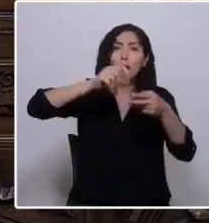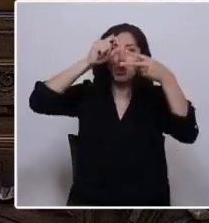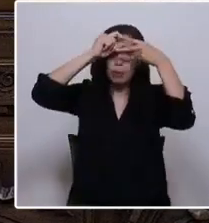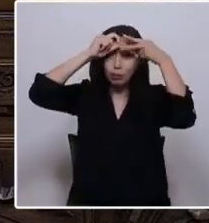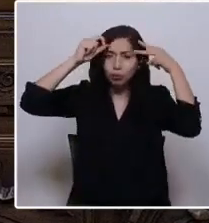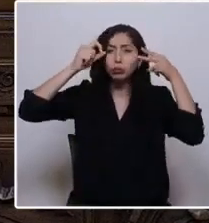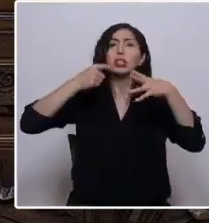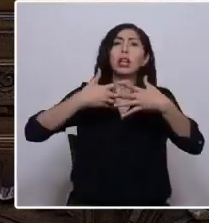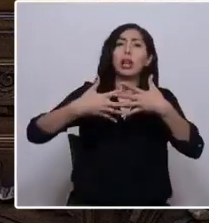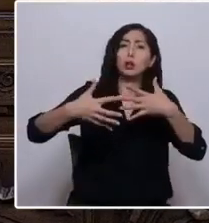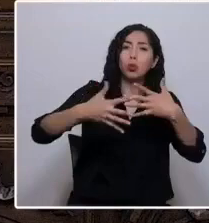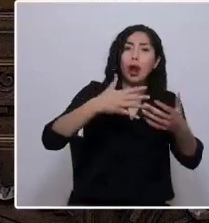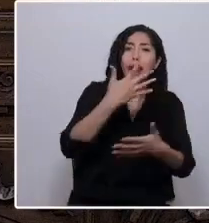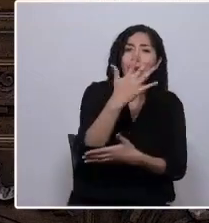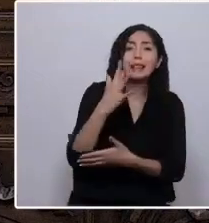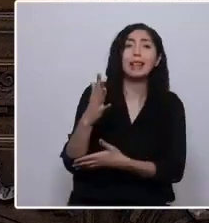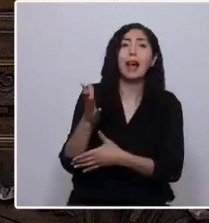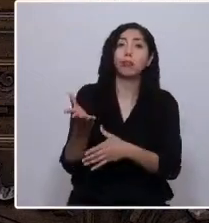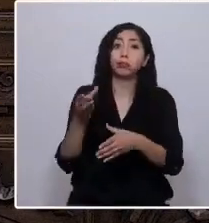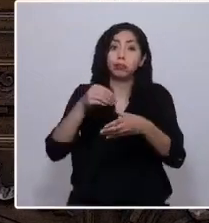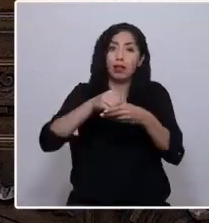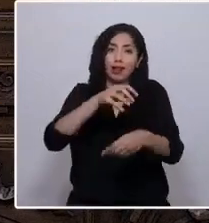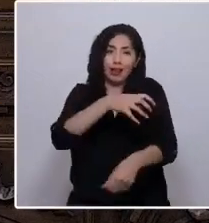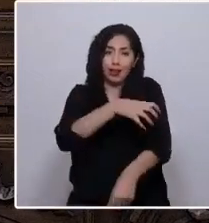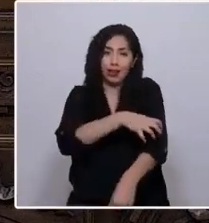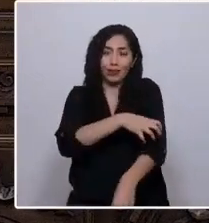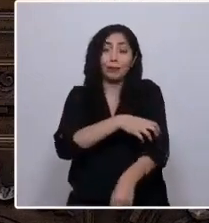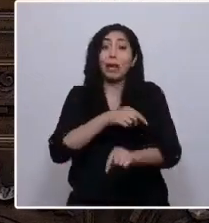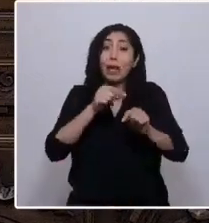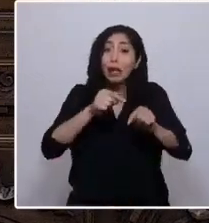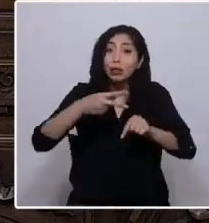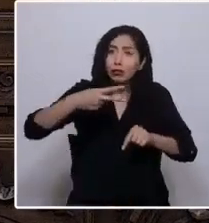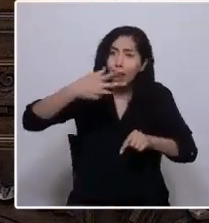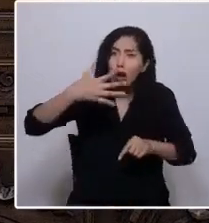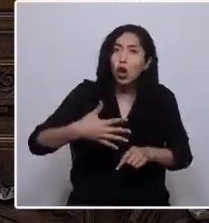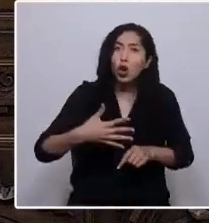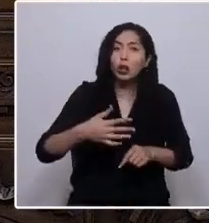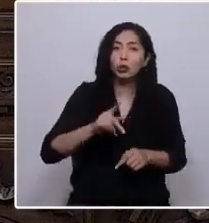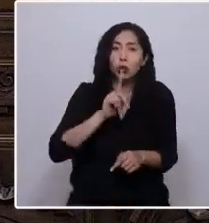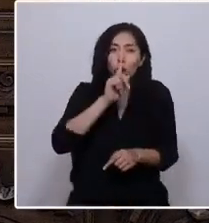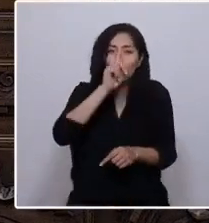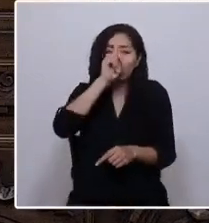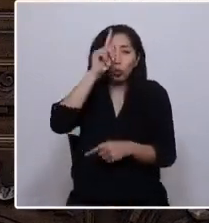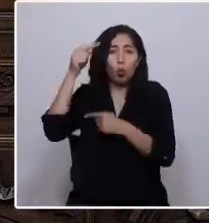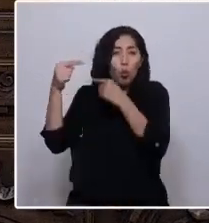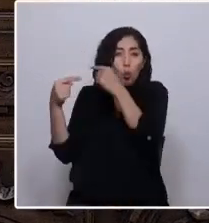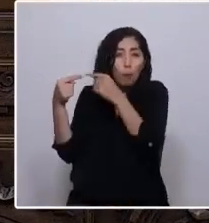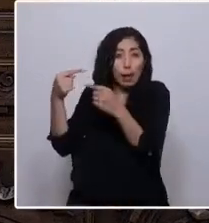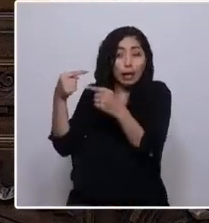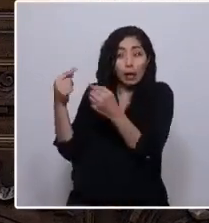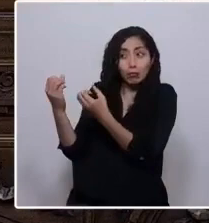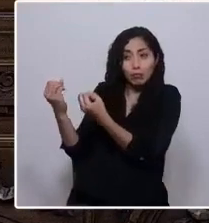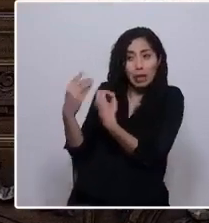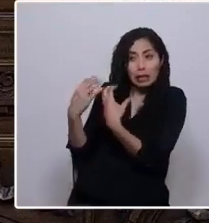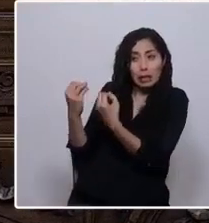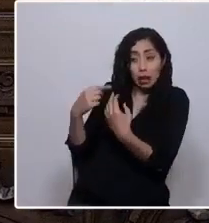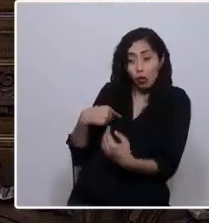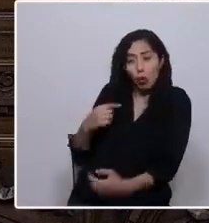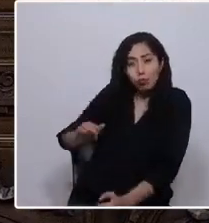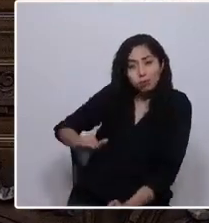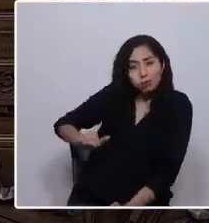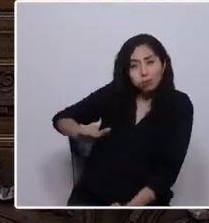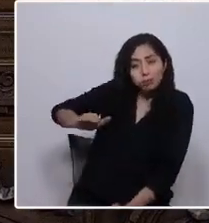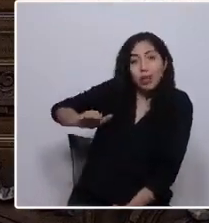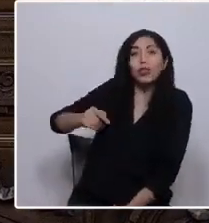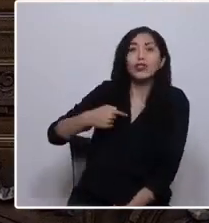naturaleza de nuestra región. Estos valores y costumbres que me inculcaron desde pequeña los sigo